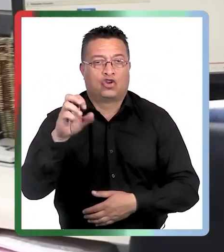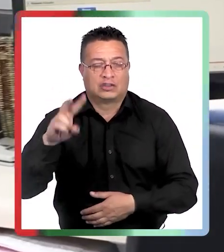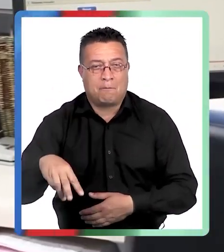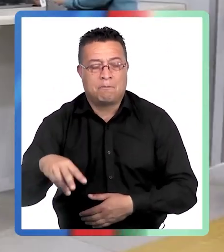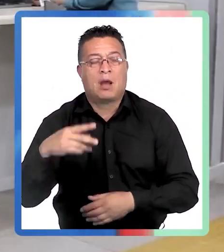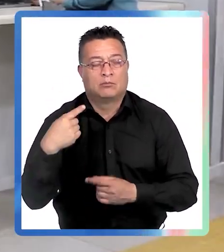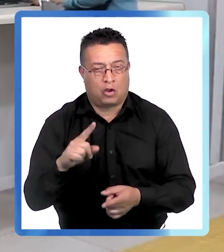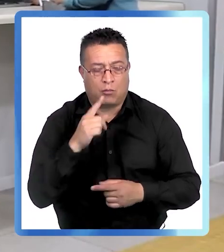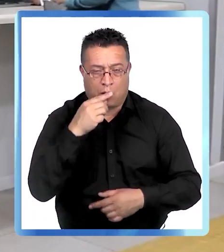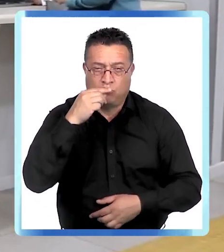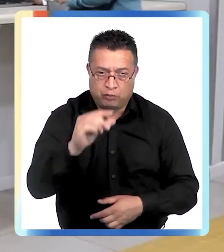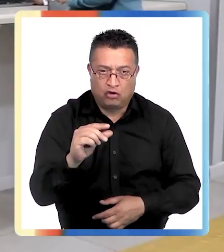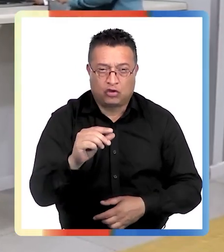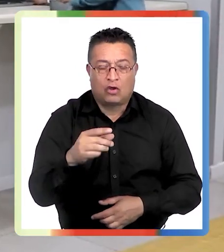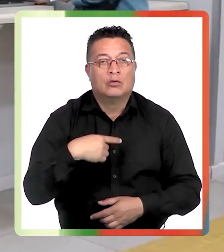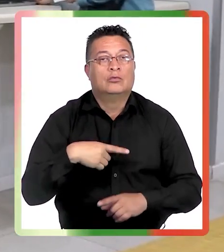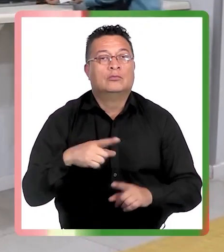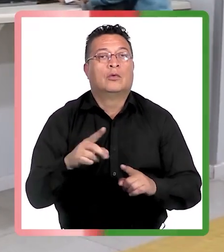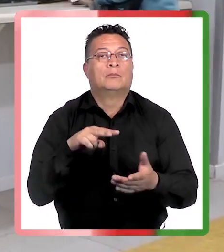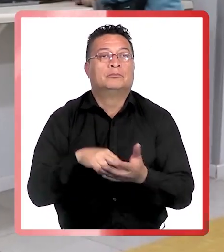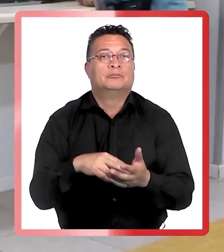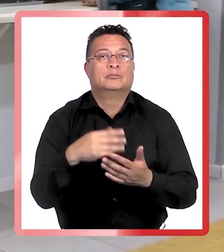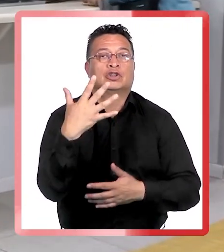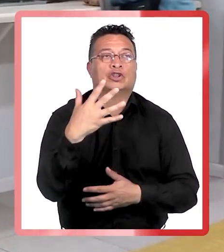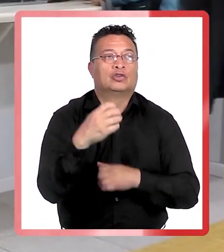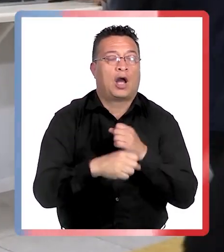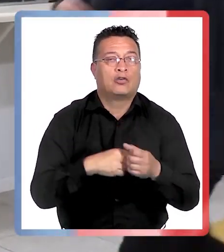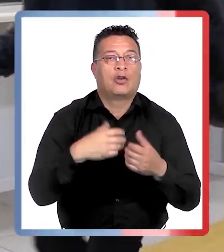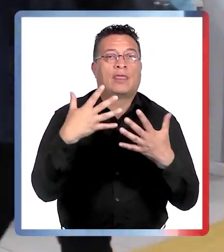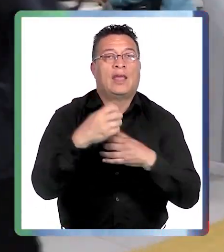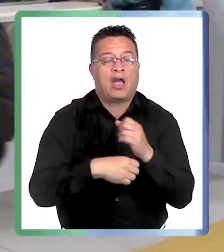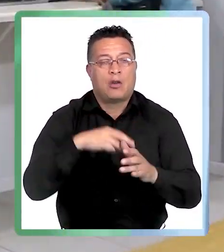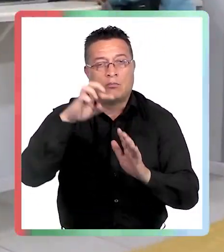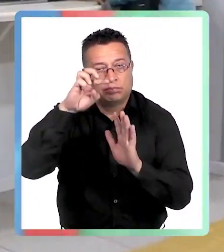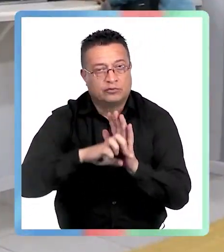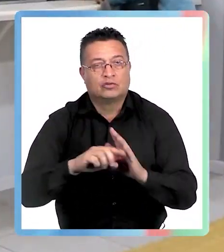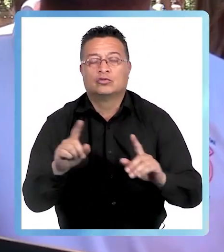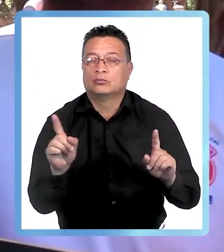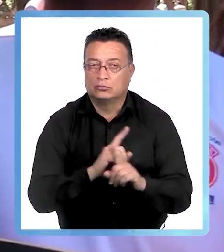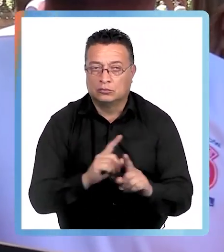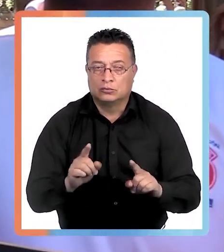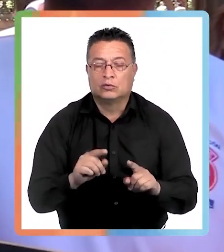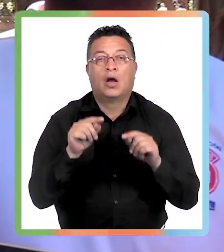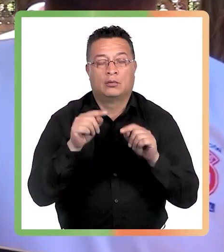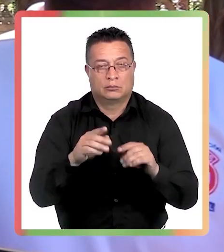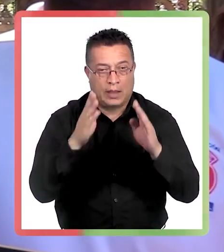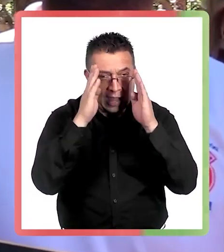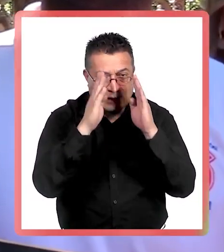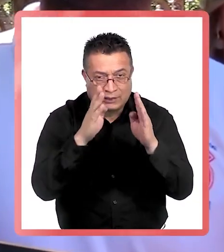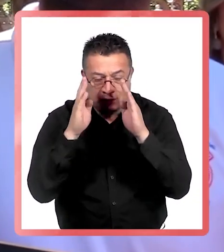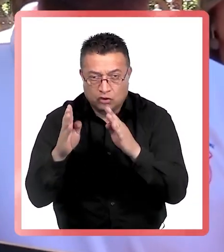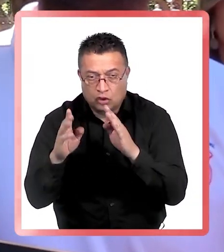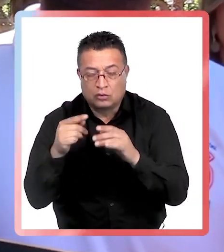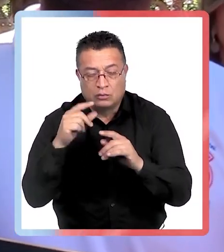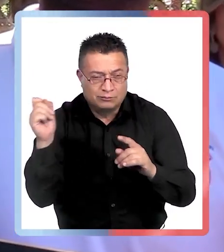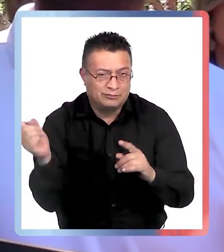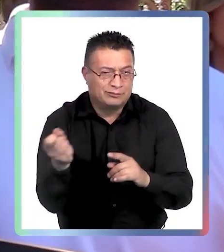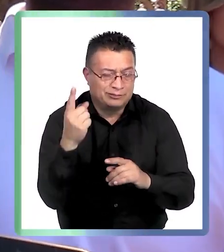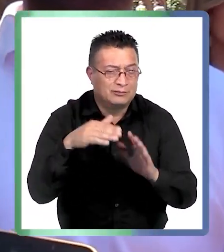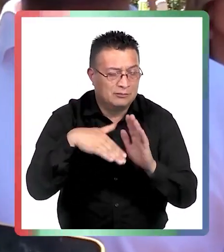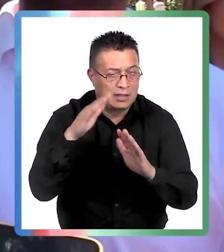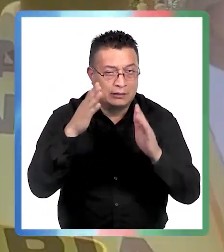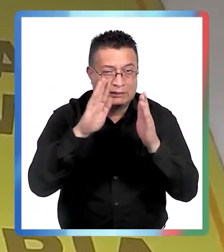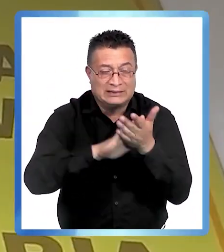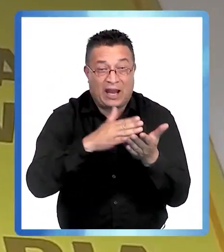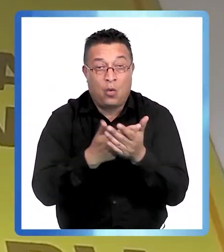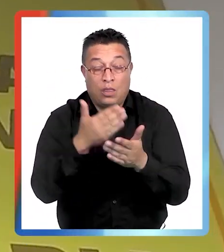ser pronto, no puede esperar 5, 10 años un proyecto completo y por lo tanto para la atención de la gente, darle la prioridad a lo que corresponde